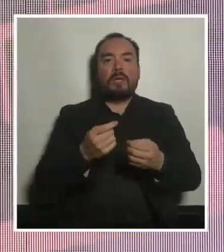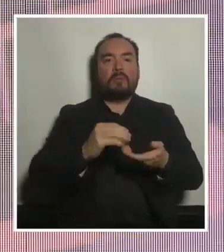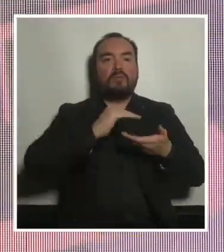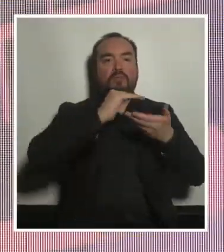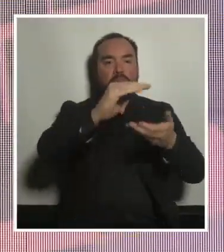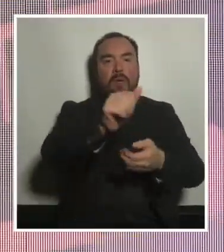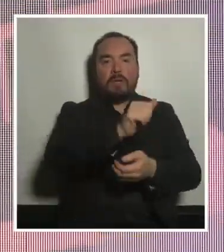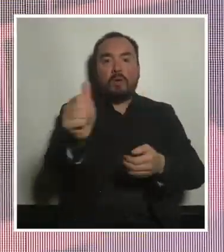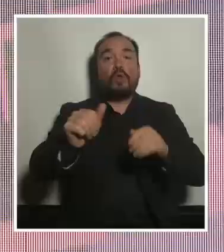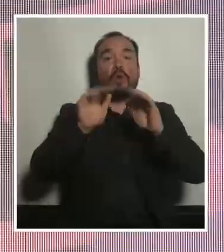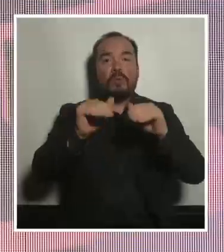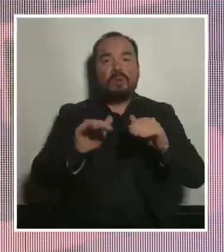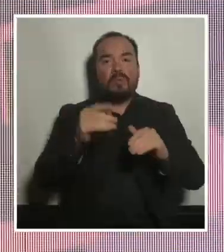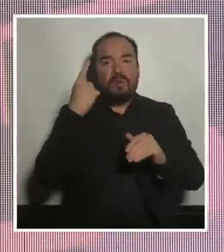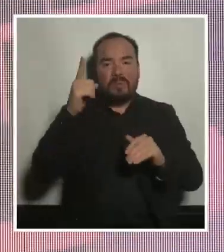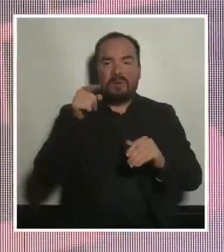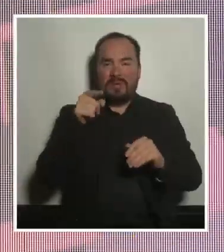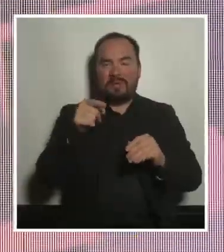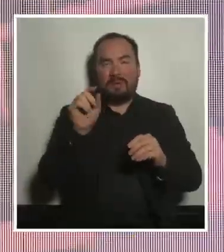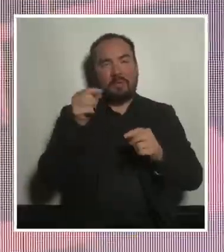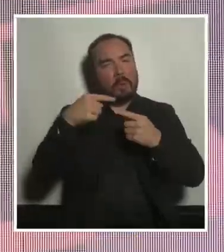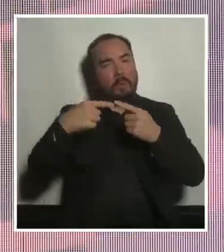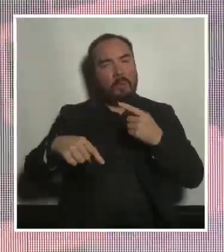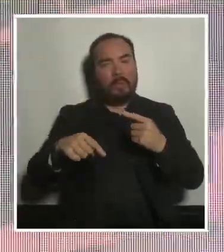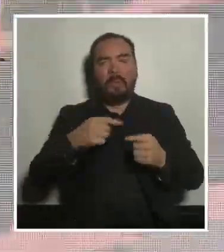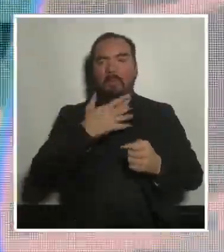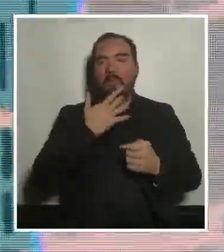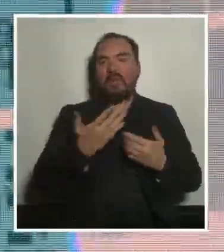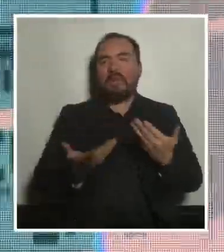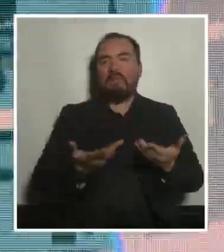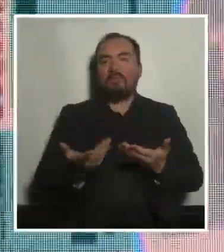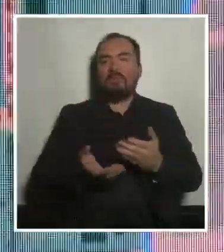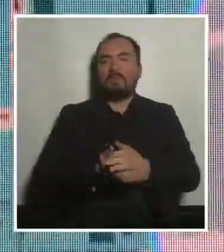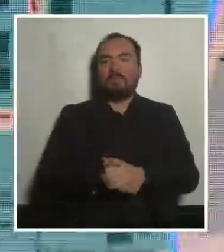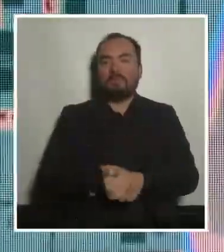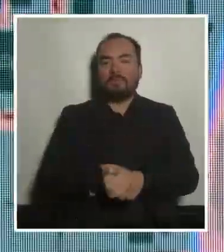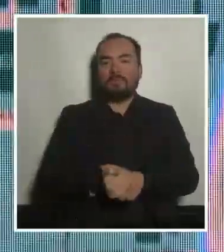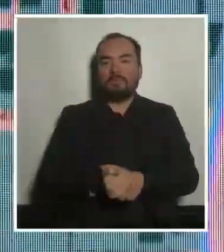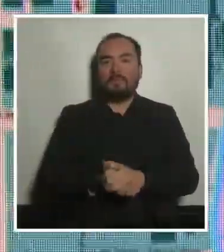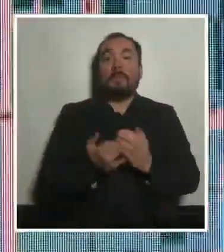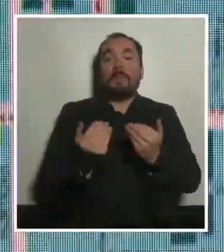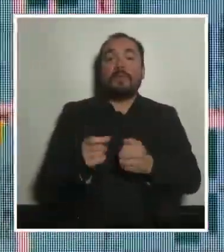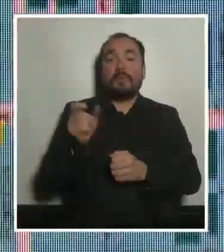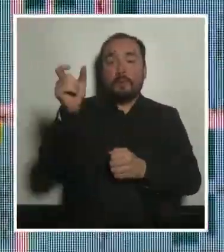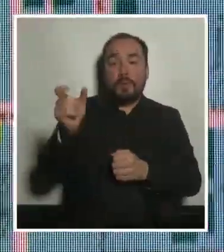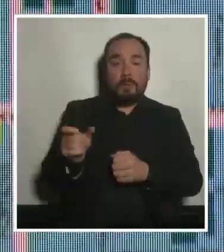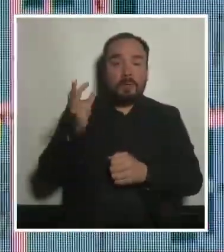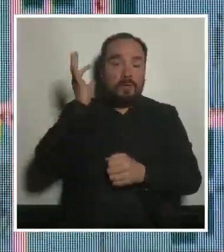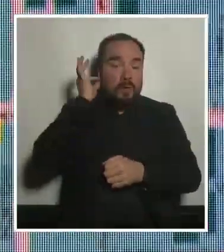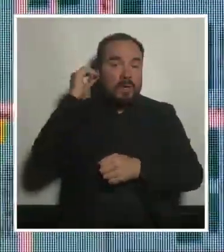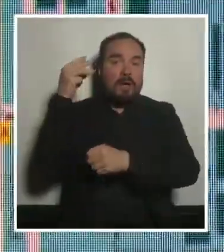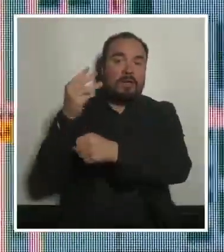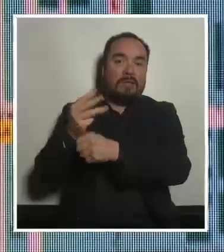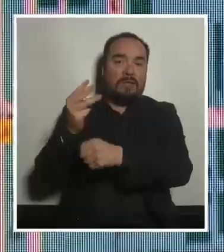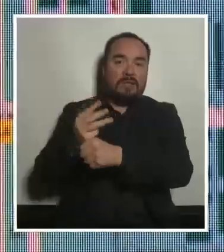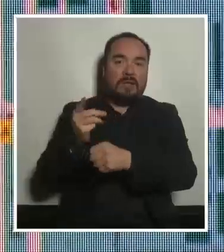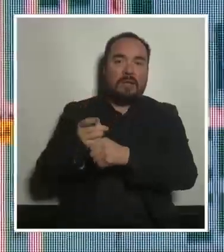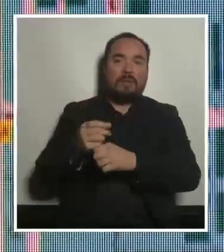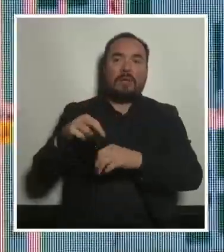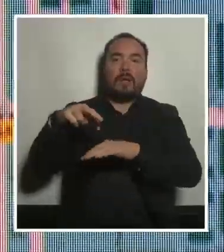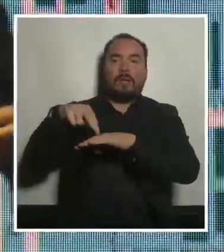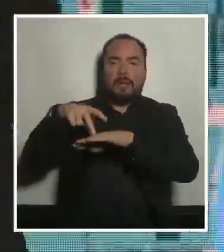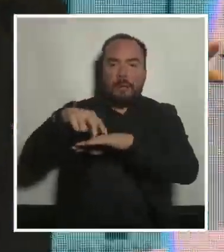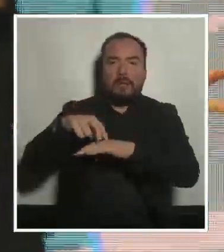y no no tiene mucho sentido porque las necesidades de la señora mayor que no puede casi caminar